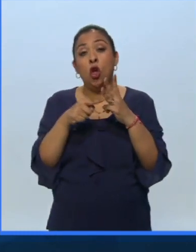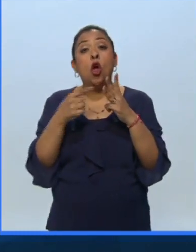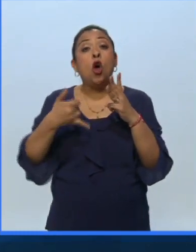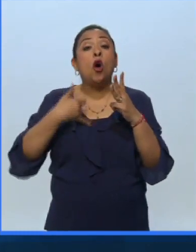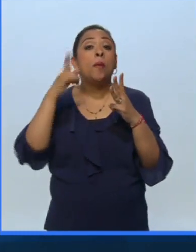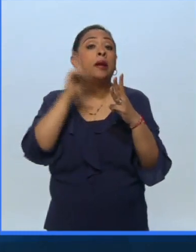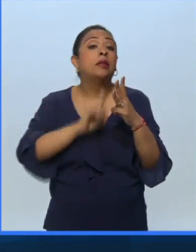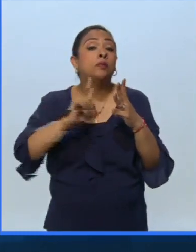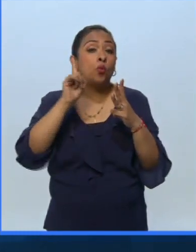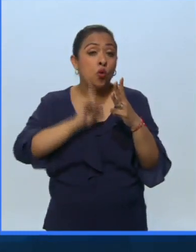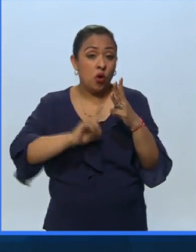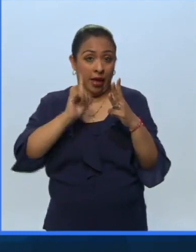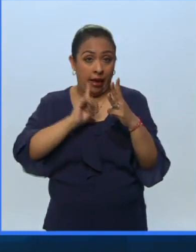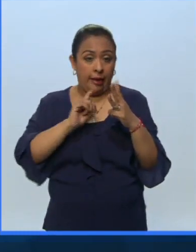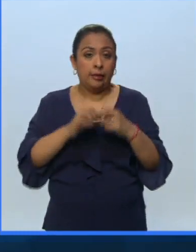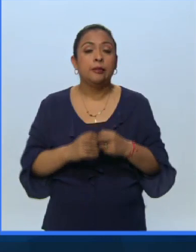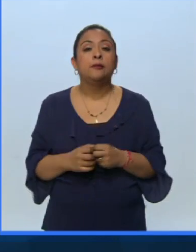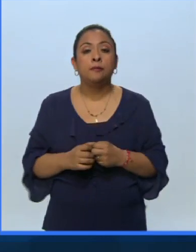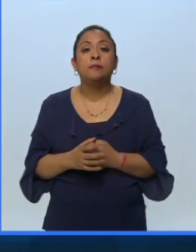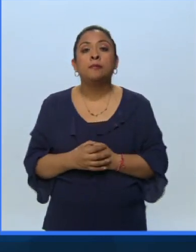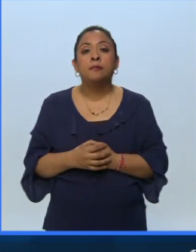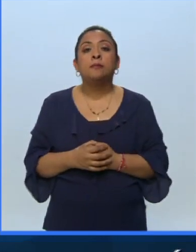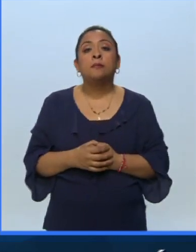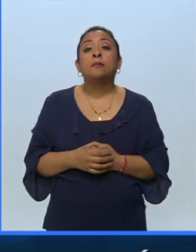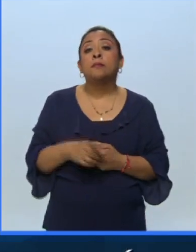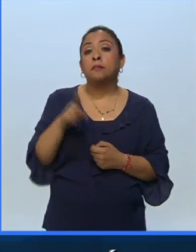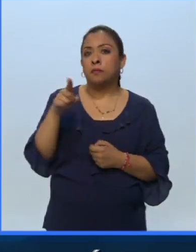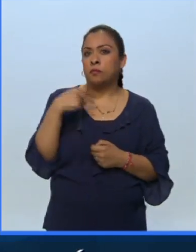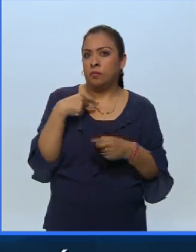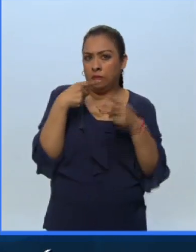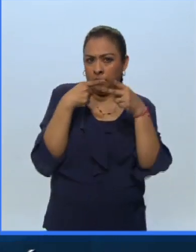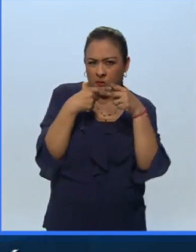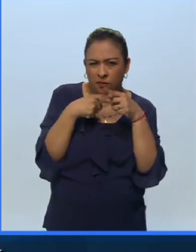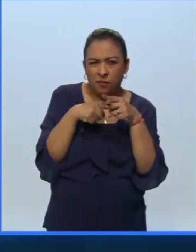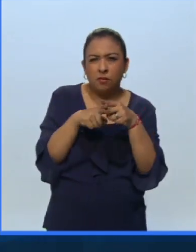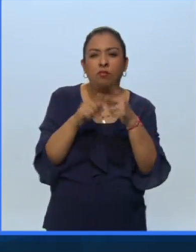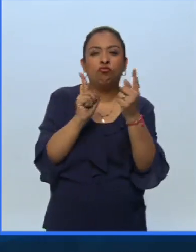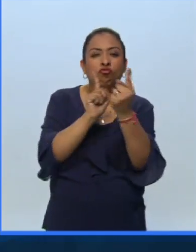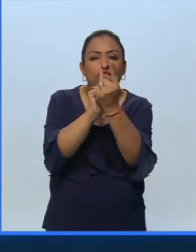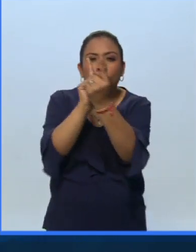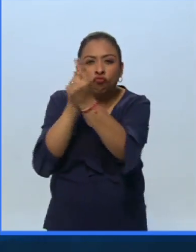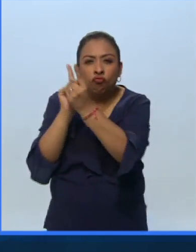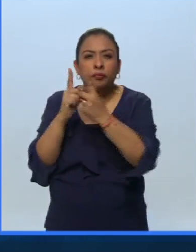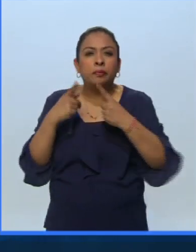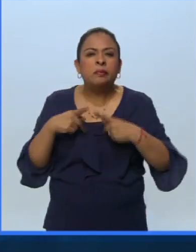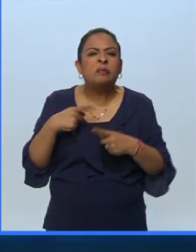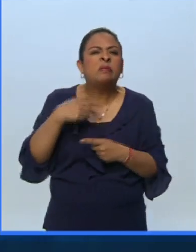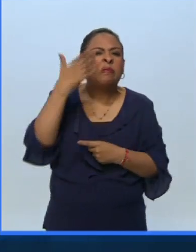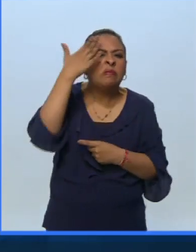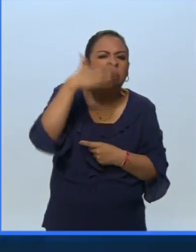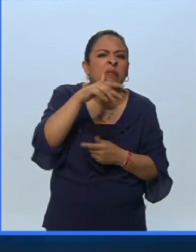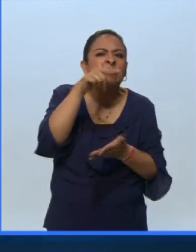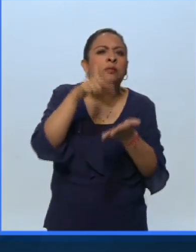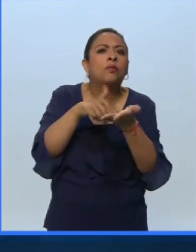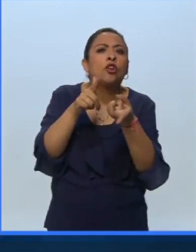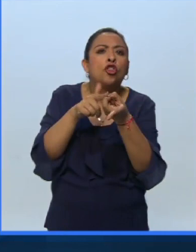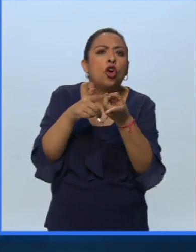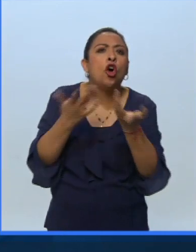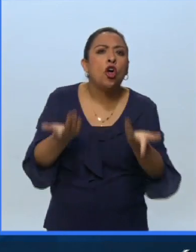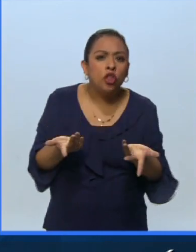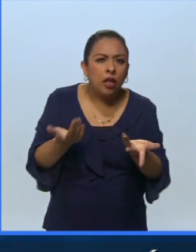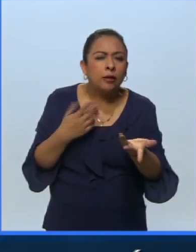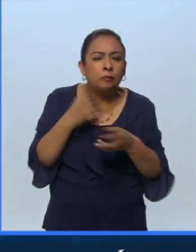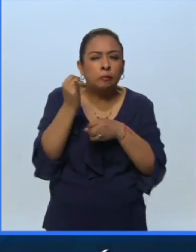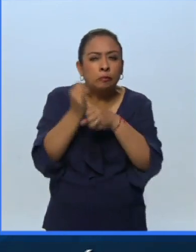y así yo empecé a hablar con toda la gente para saber dónde estaba yo